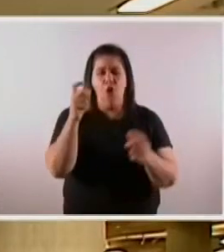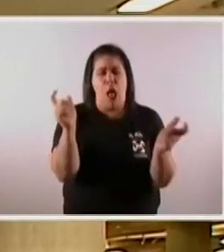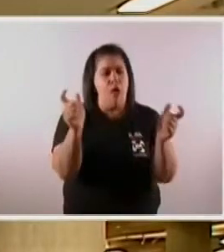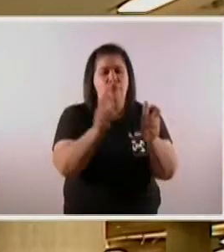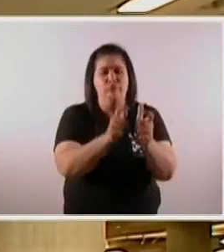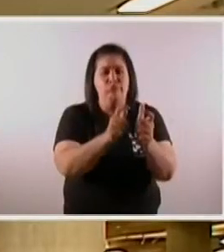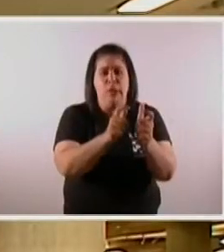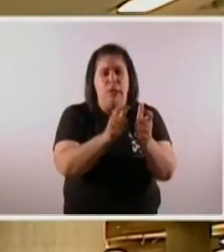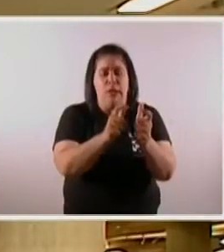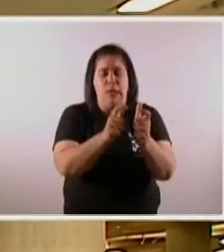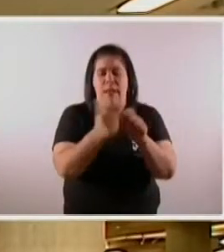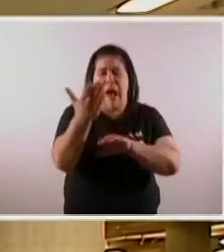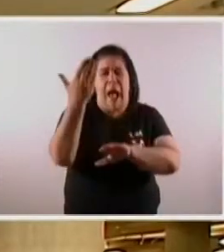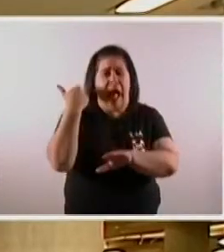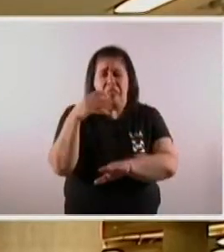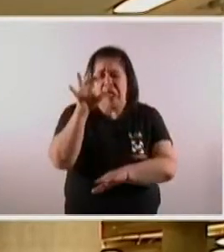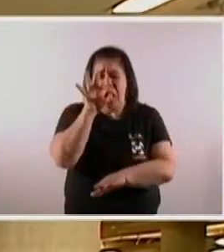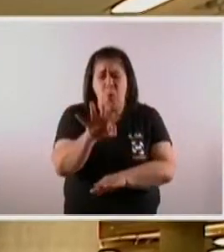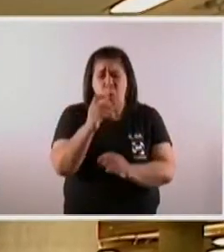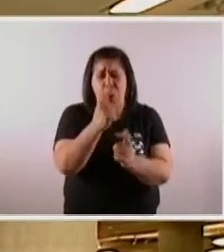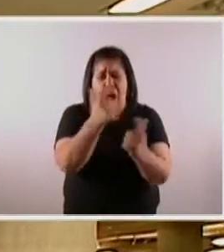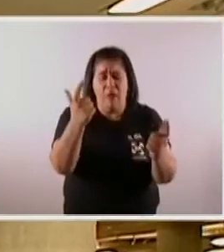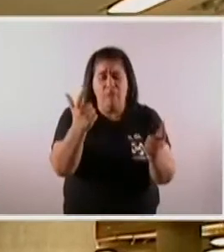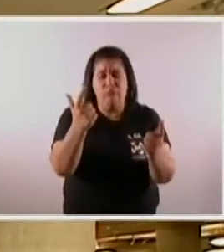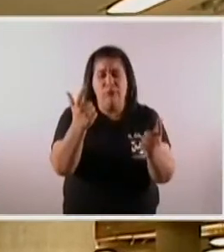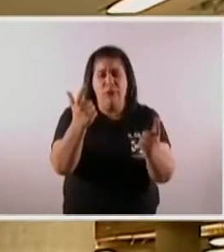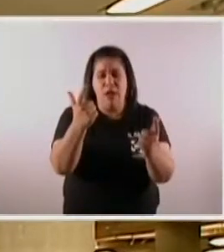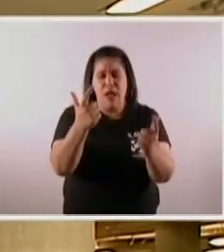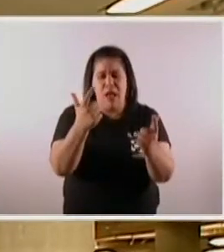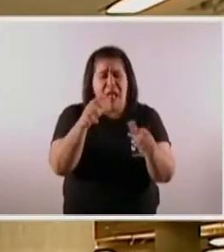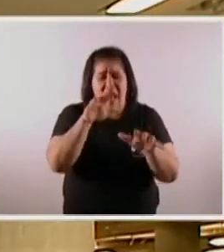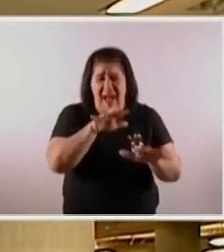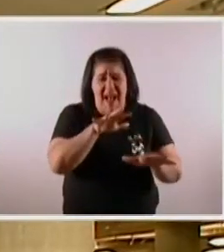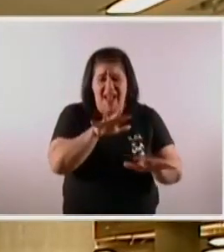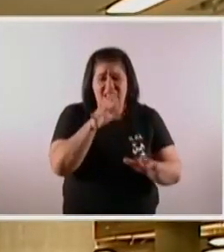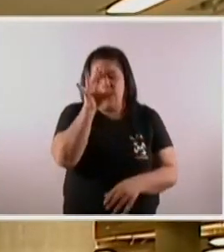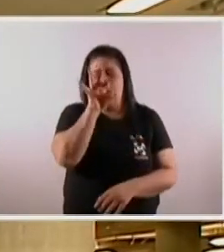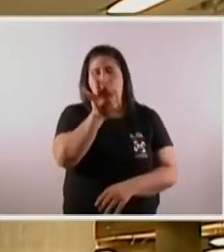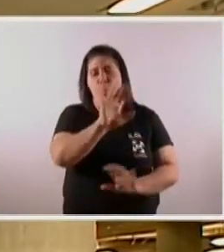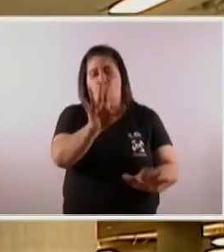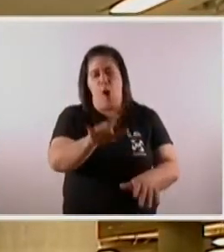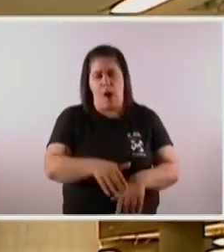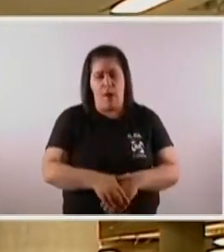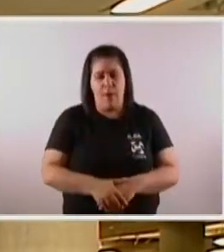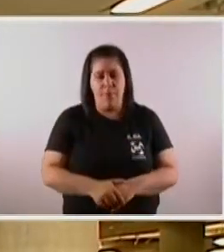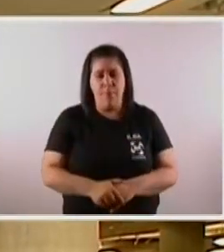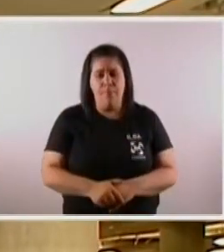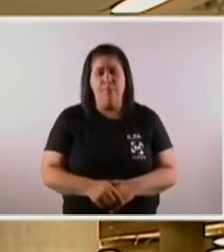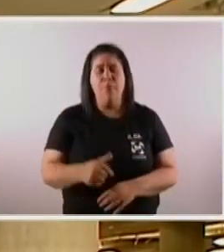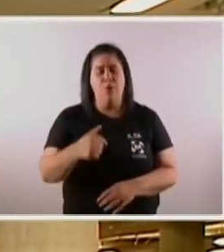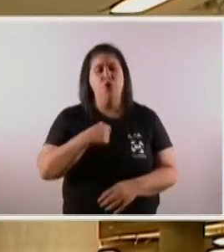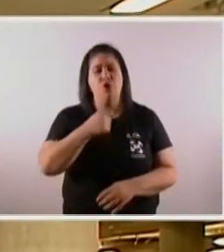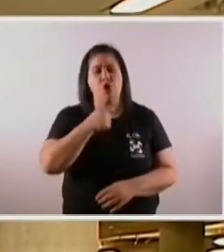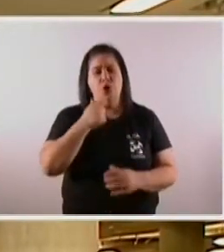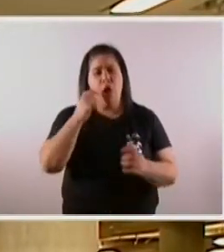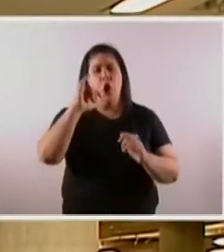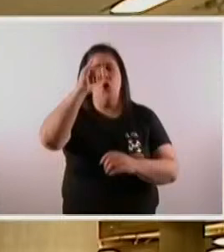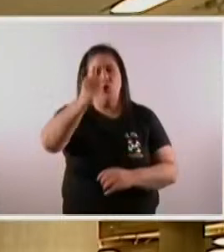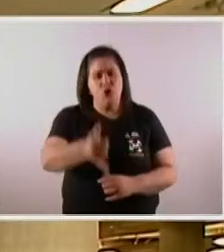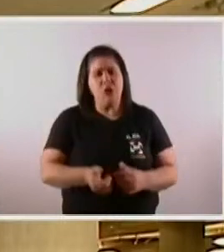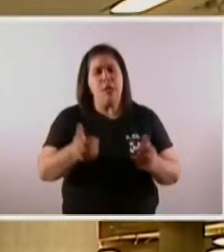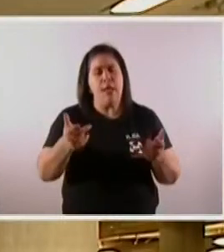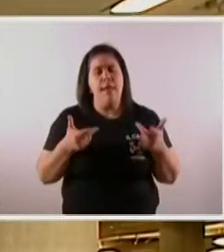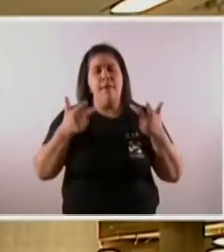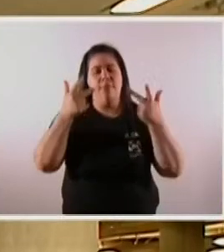La verdad es que no había antecedentes, no había necesidad de tanta improvisación, de tanto apuro. Ahora, yo quiero sí expresar un